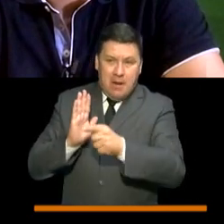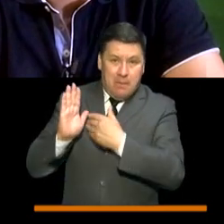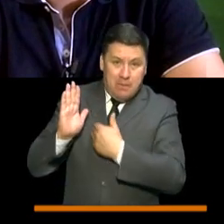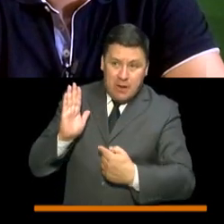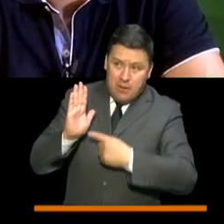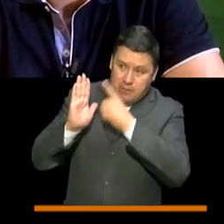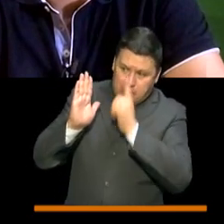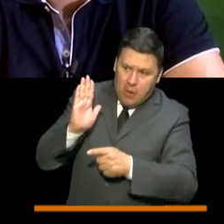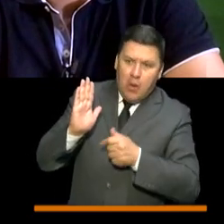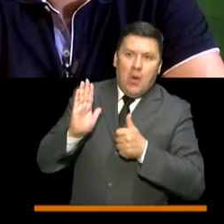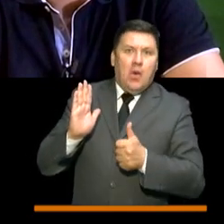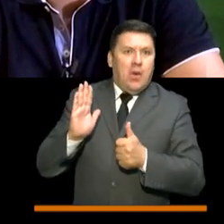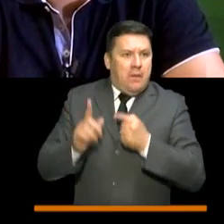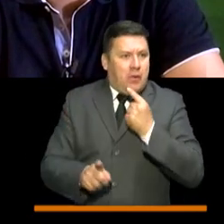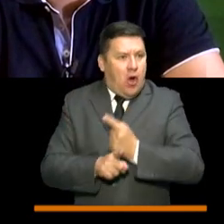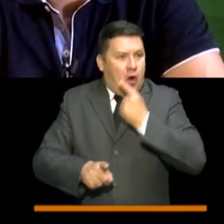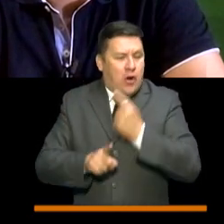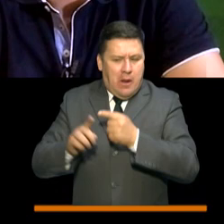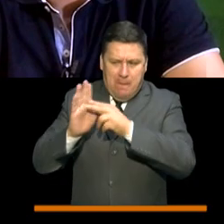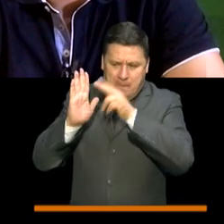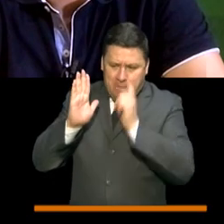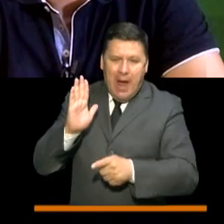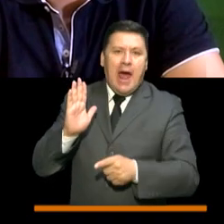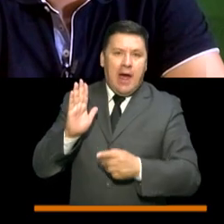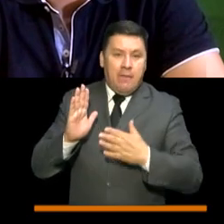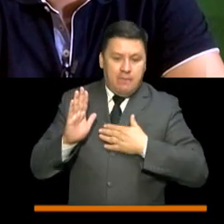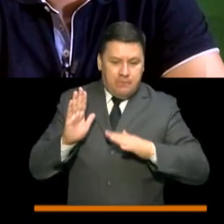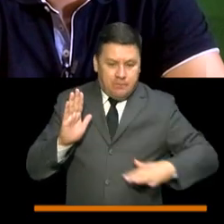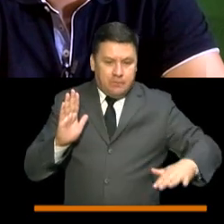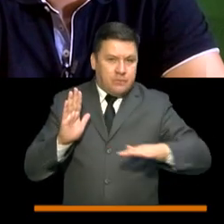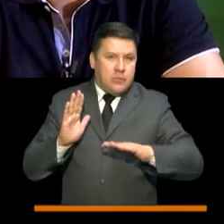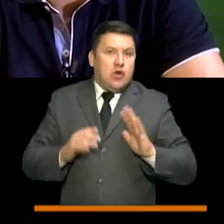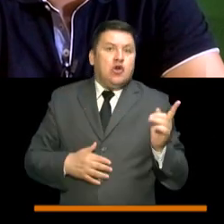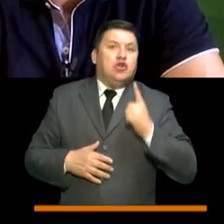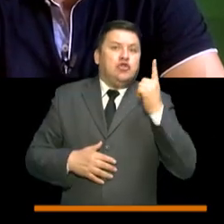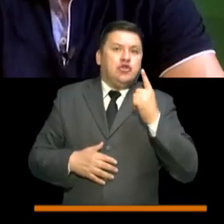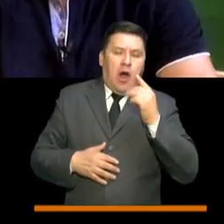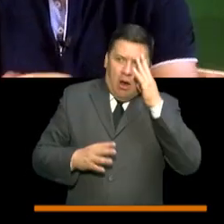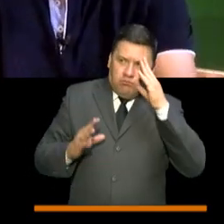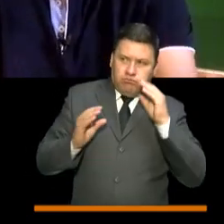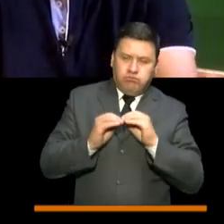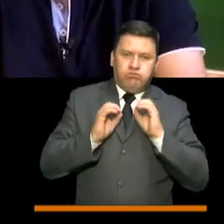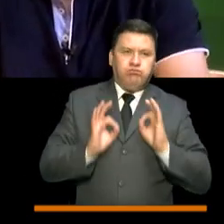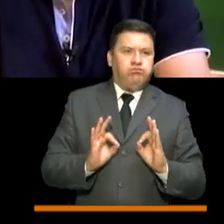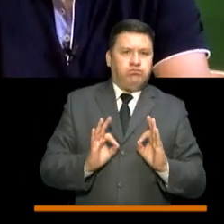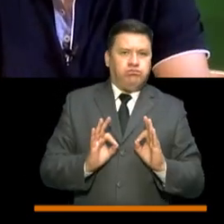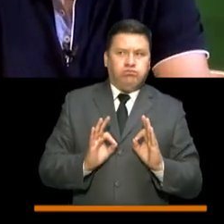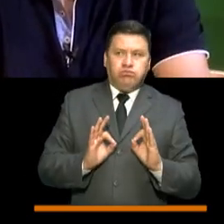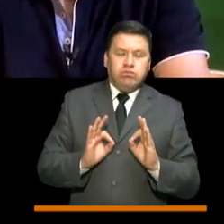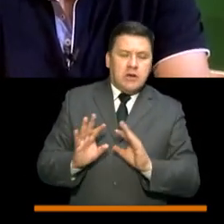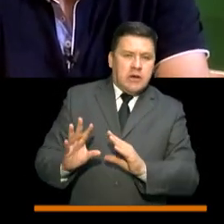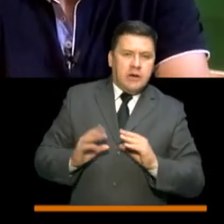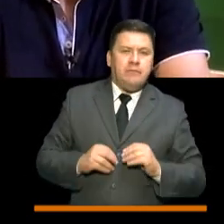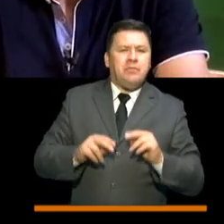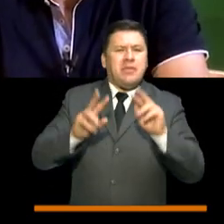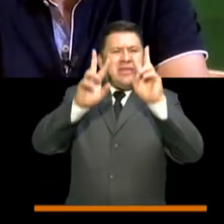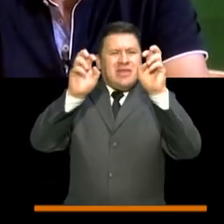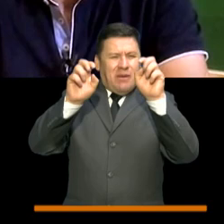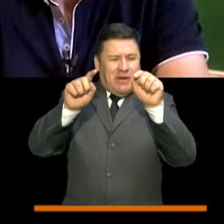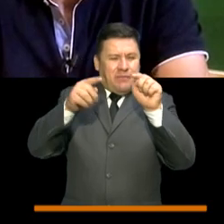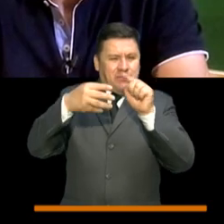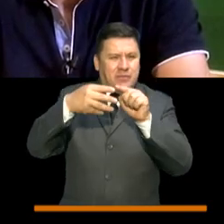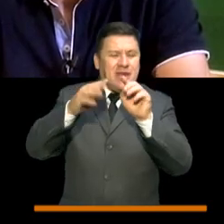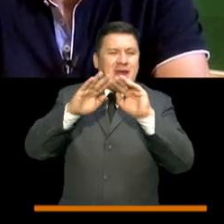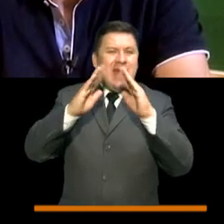venido tomando son oportunas y, bueno, nosotros desde el territorio simplemente nos alineamos. En el tema relacionado con la educación,